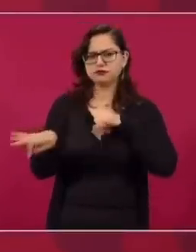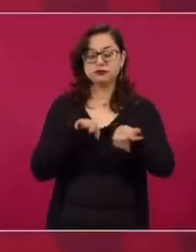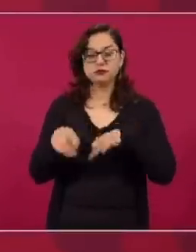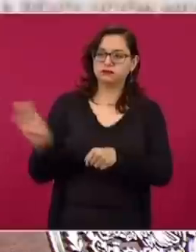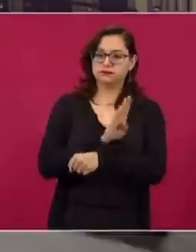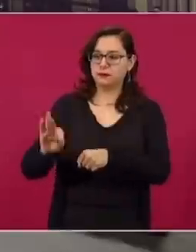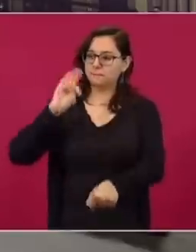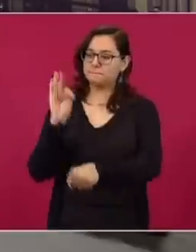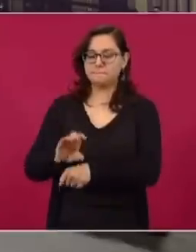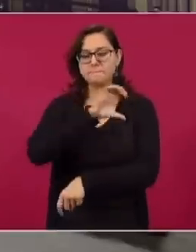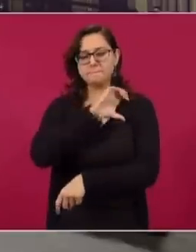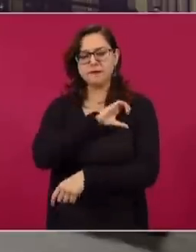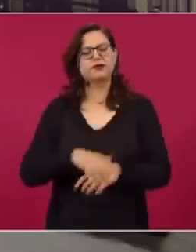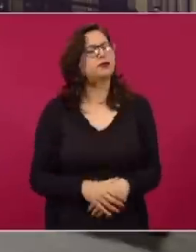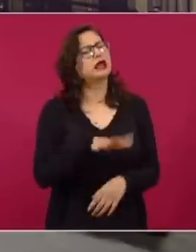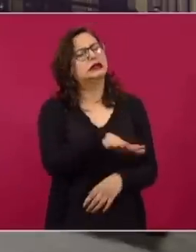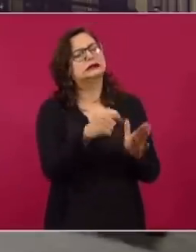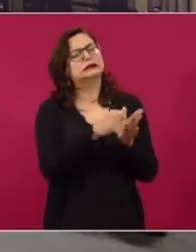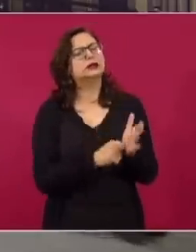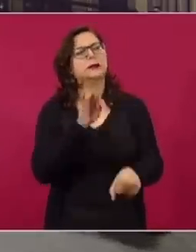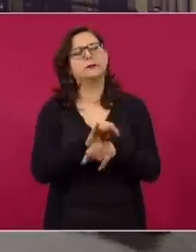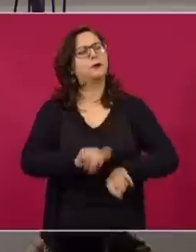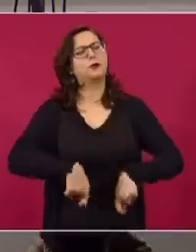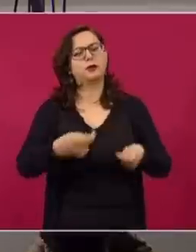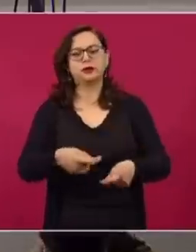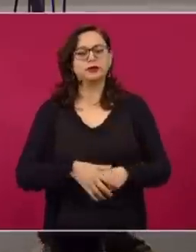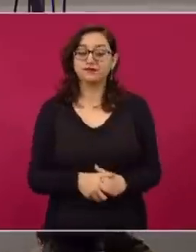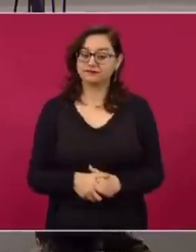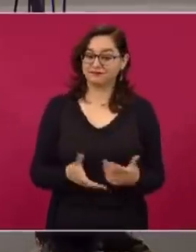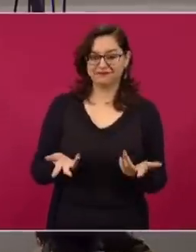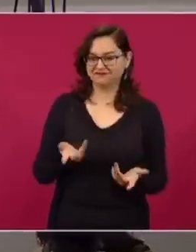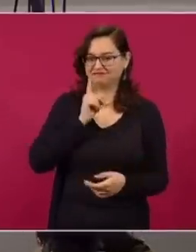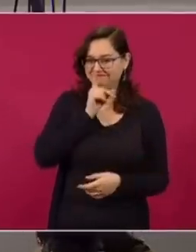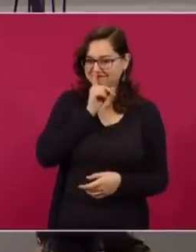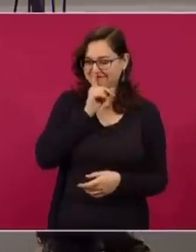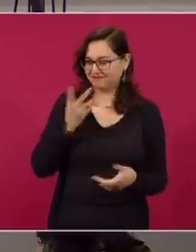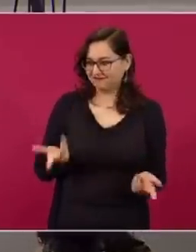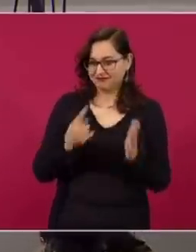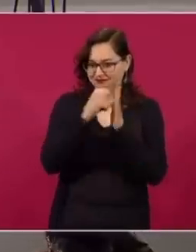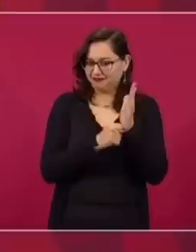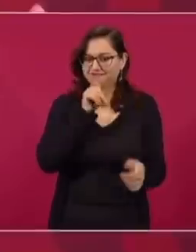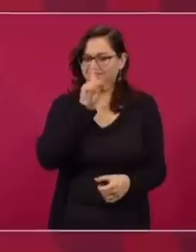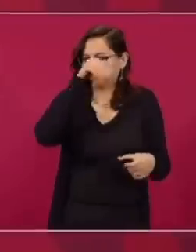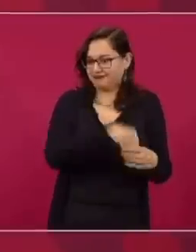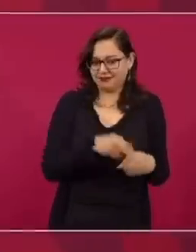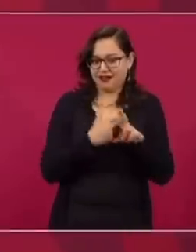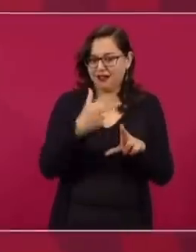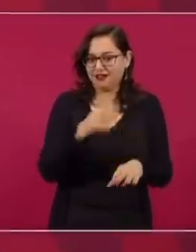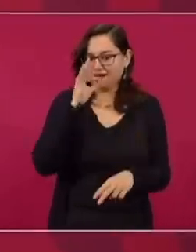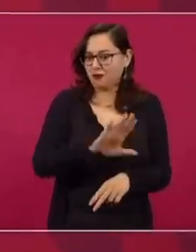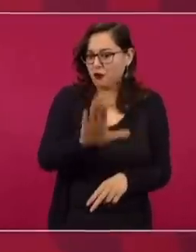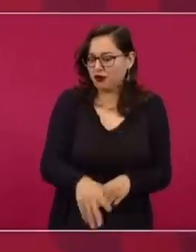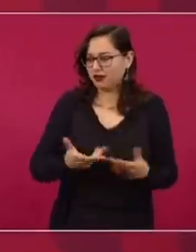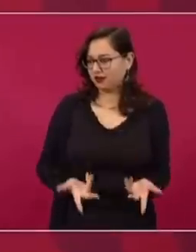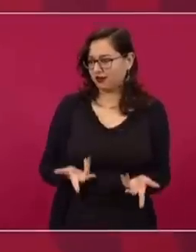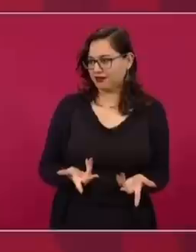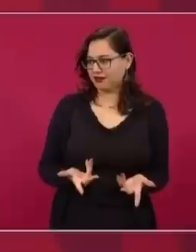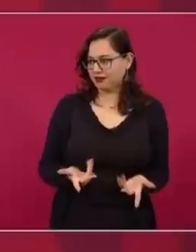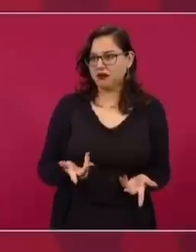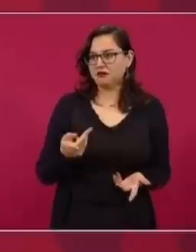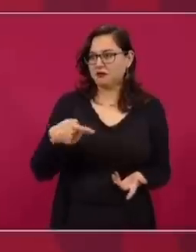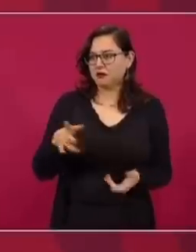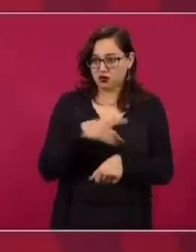salud. ¿Este testamento político a quién va dirigido? Es que no puedo dar más detalles porque entonces irían a las notarías y